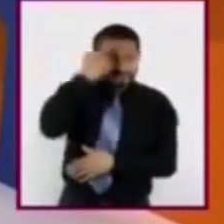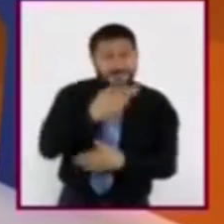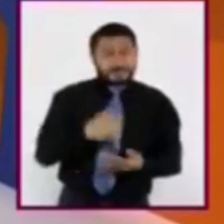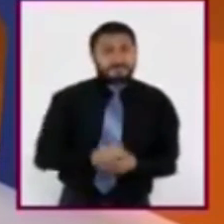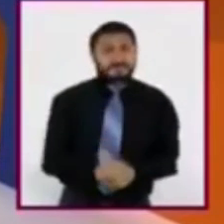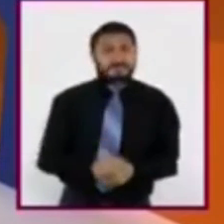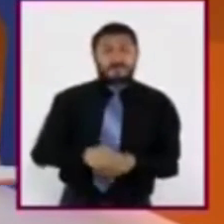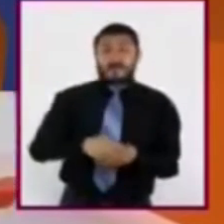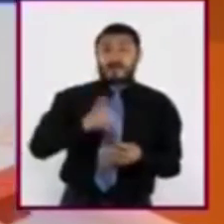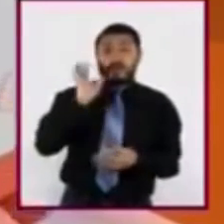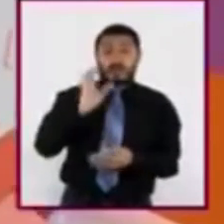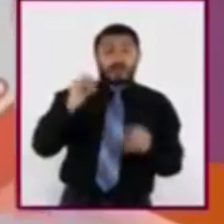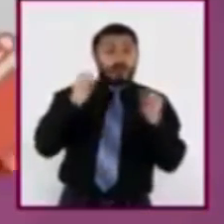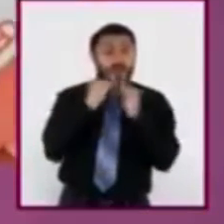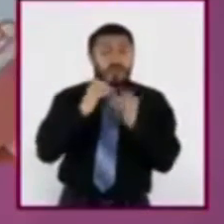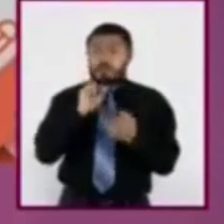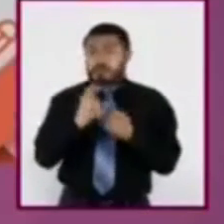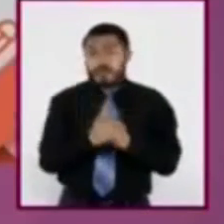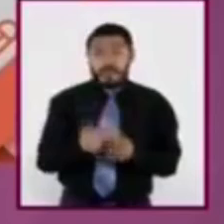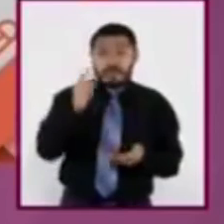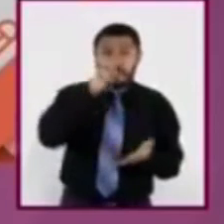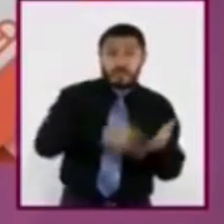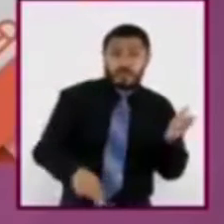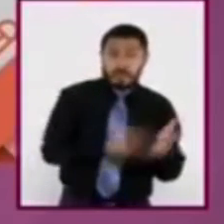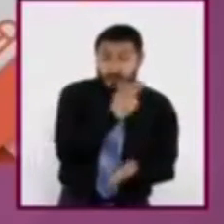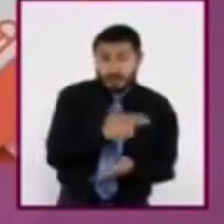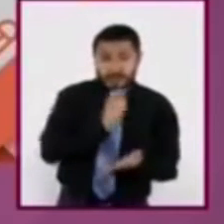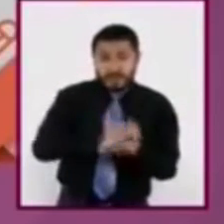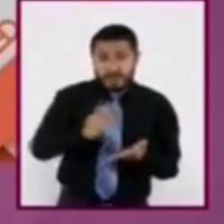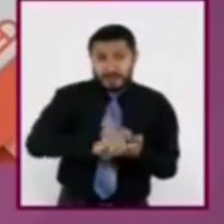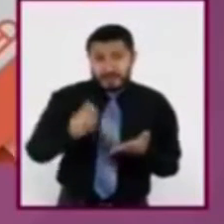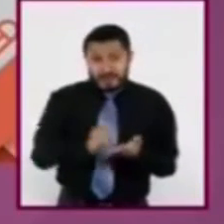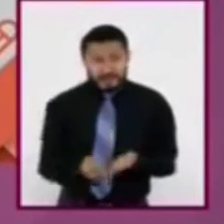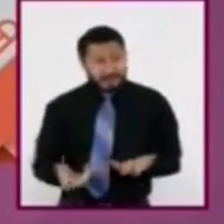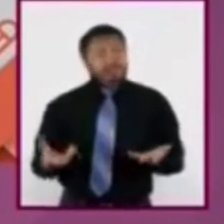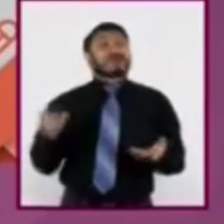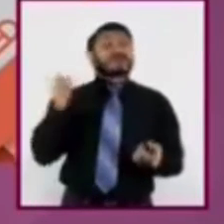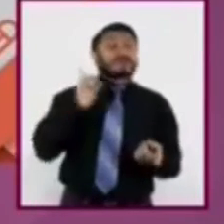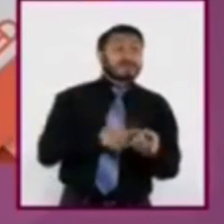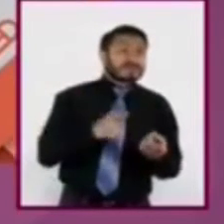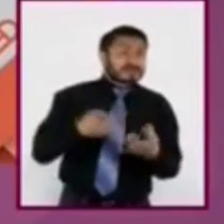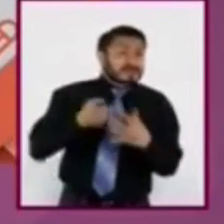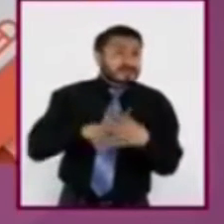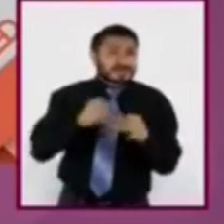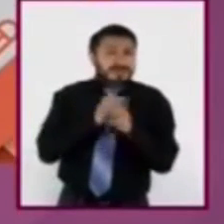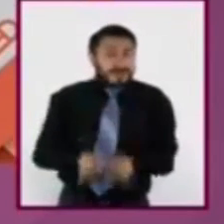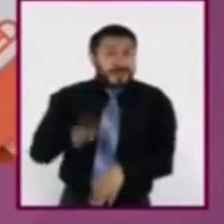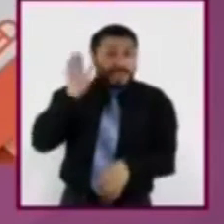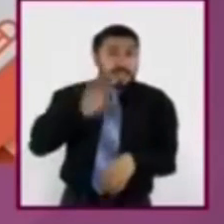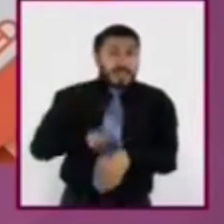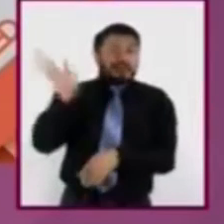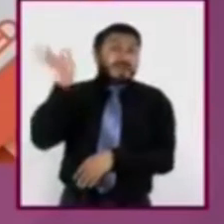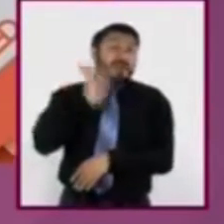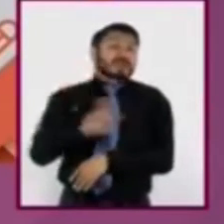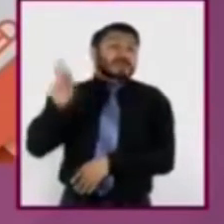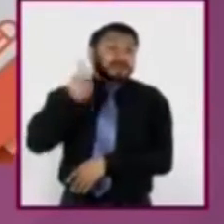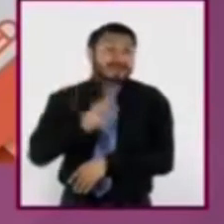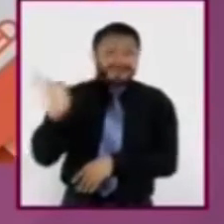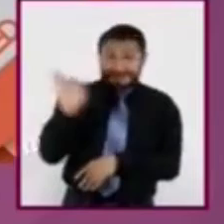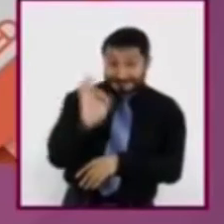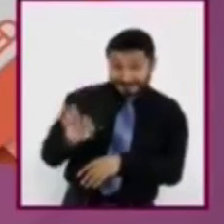firma las notas y establece de dónde obtuvo la información, es más probable que ésta sea cierta, que si únicamente dice